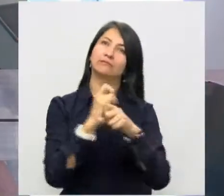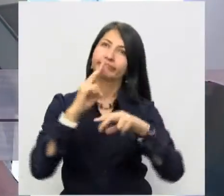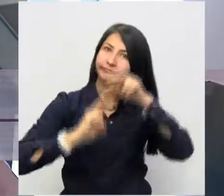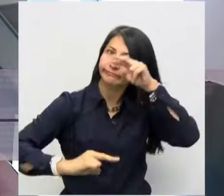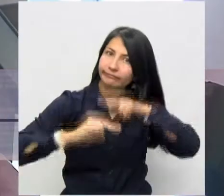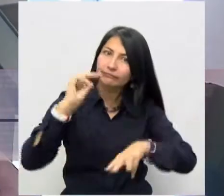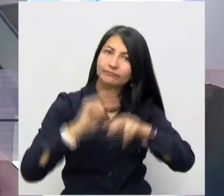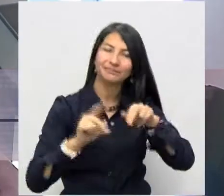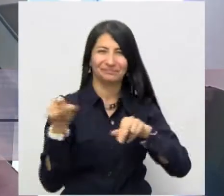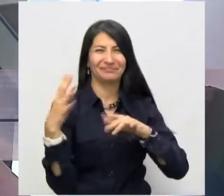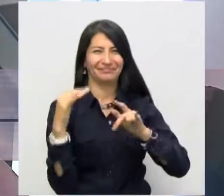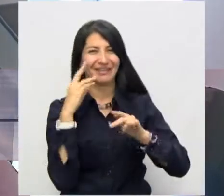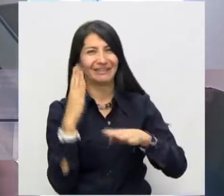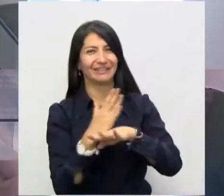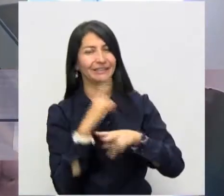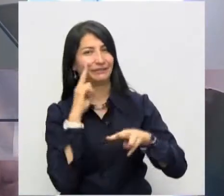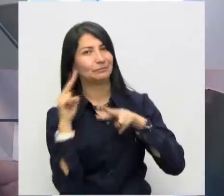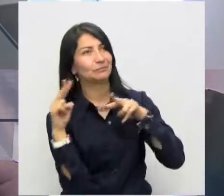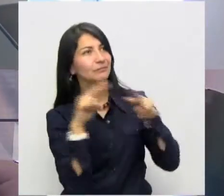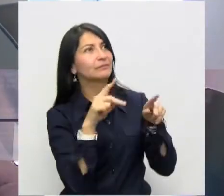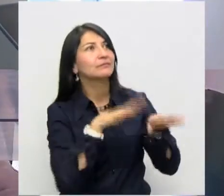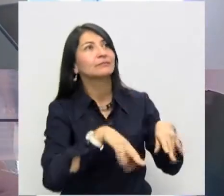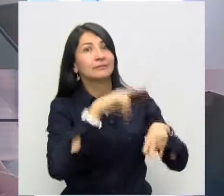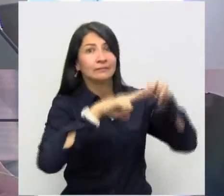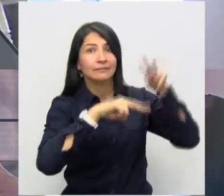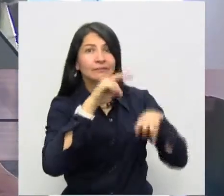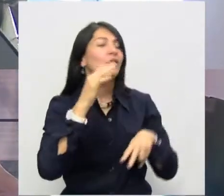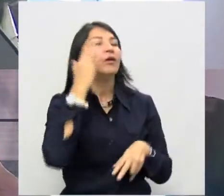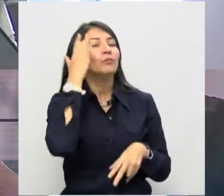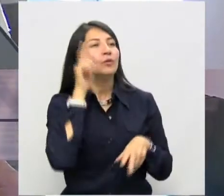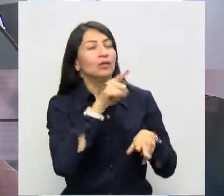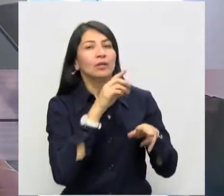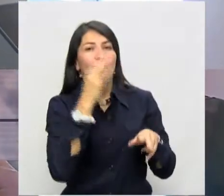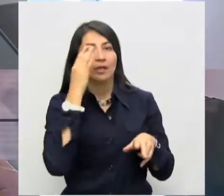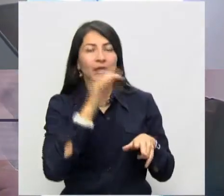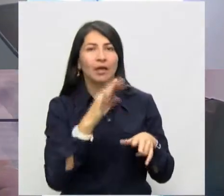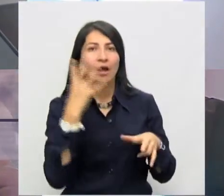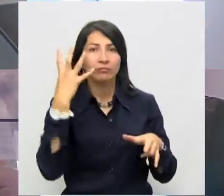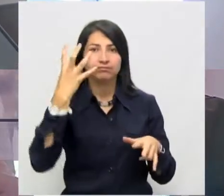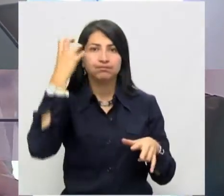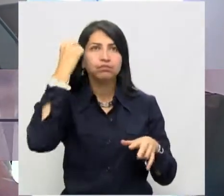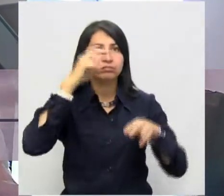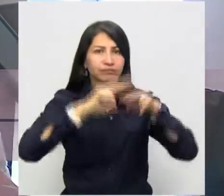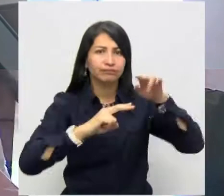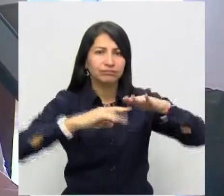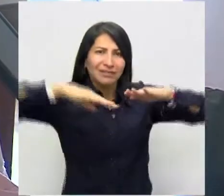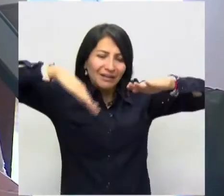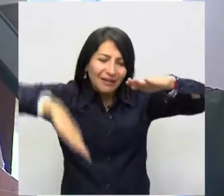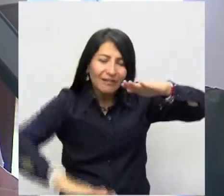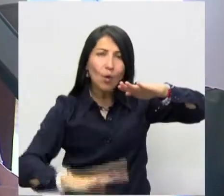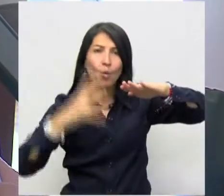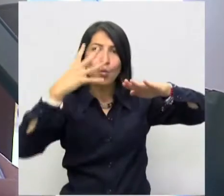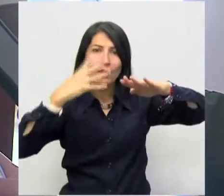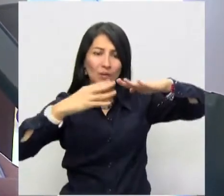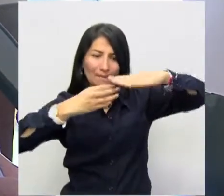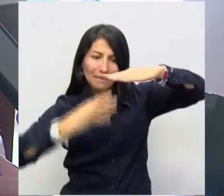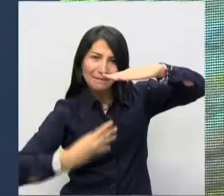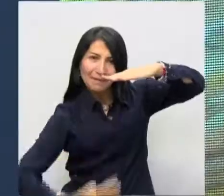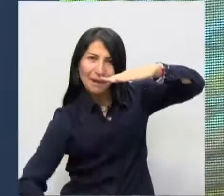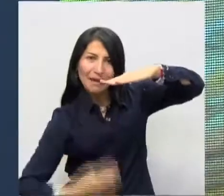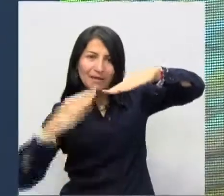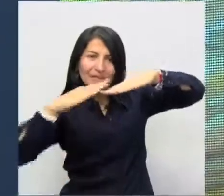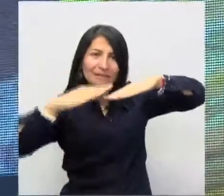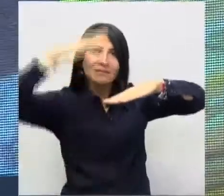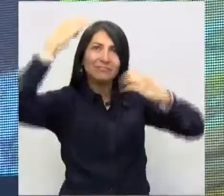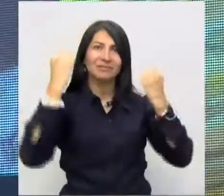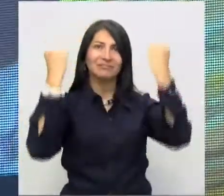compleja porque, como ustedes pudieron evidenciar, excavar cuatro sótanos con unas